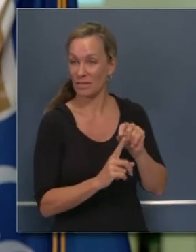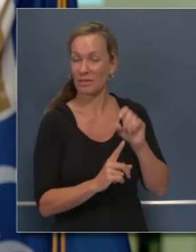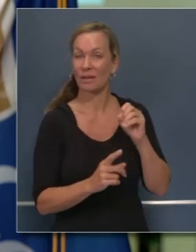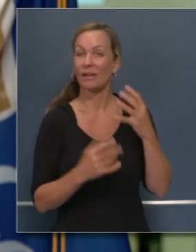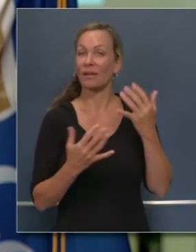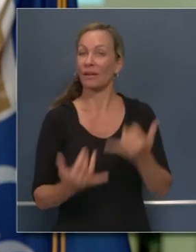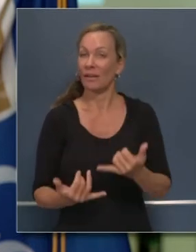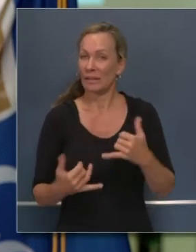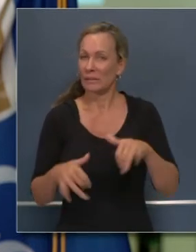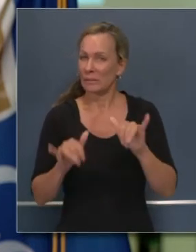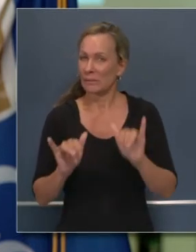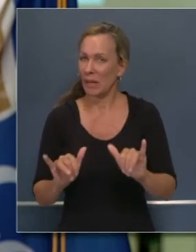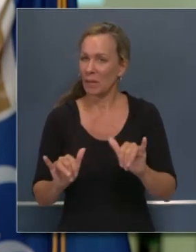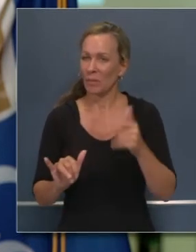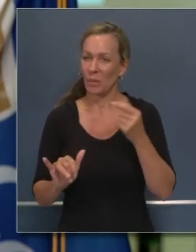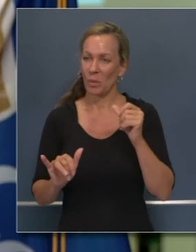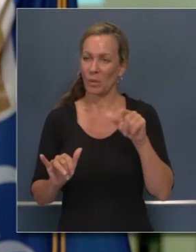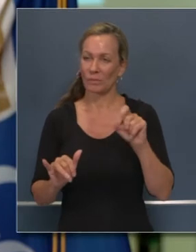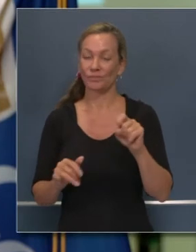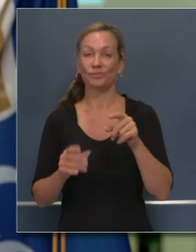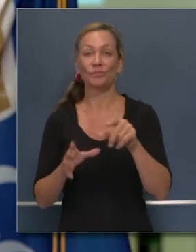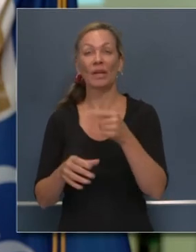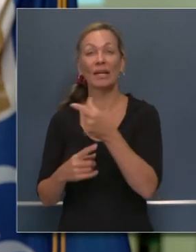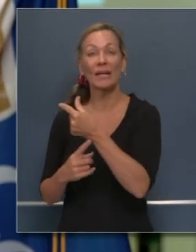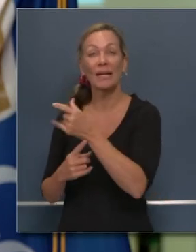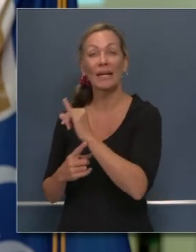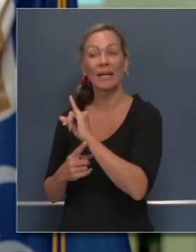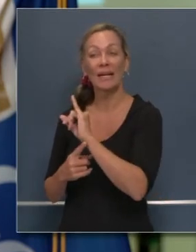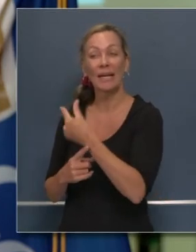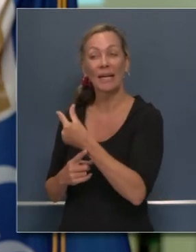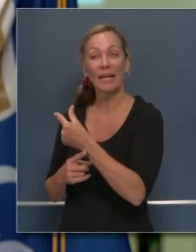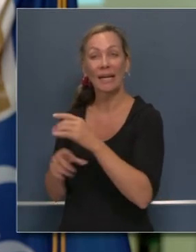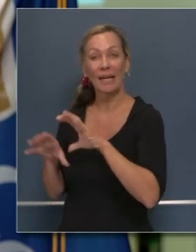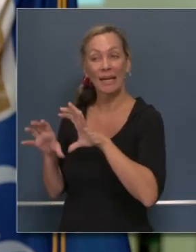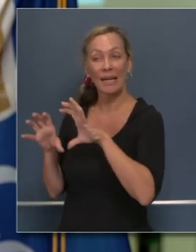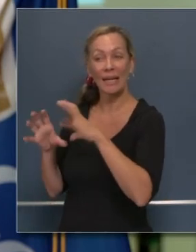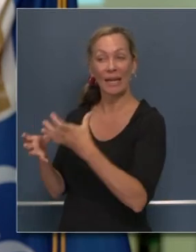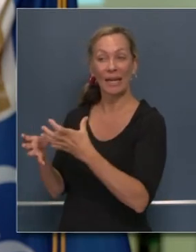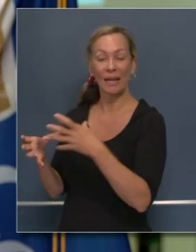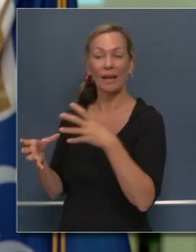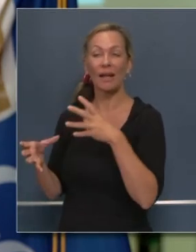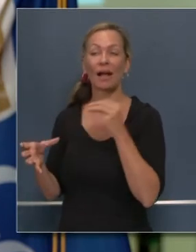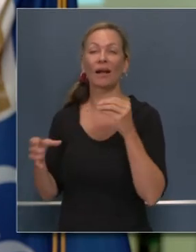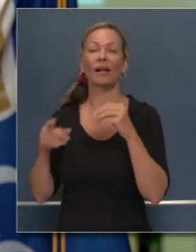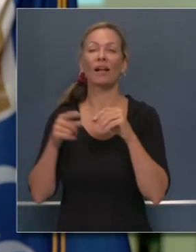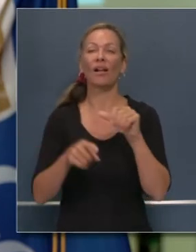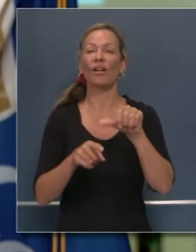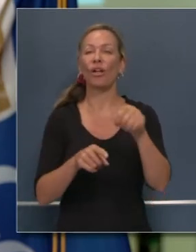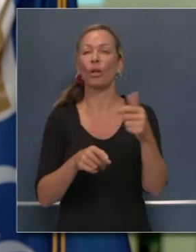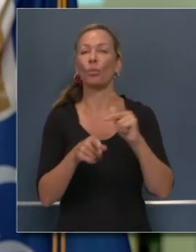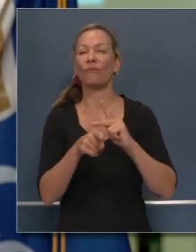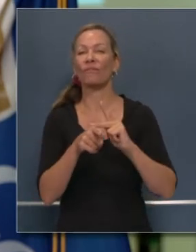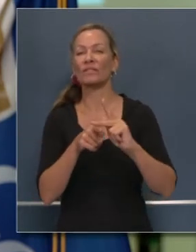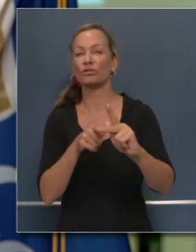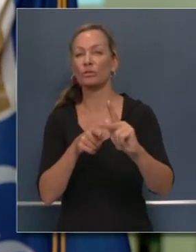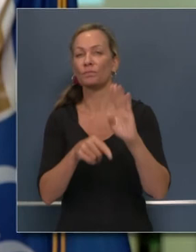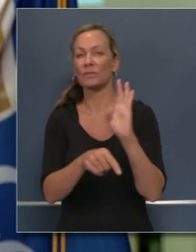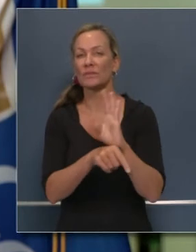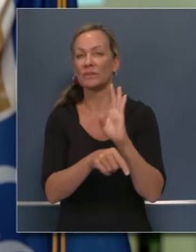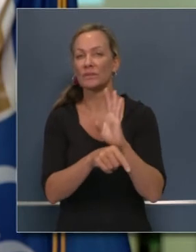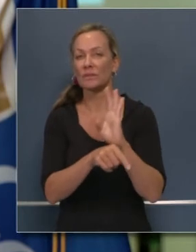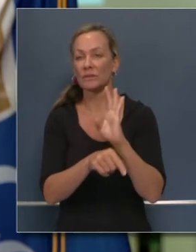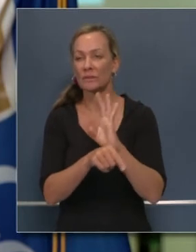misma actitud, no solamente para compañías de trabajo informal, de trabajo tipo GIG, pero también en otras industrias donde hay un espíritu